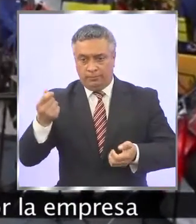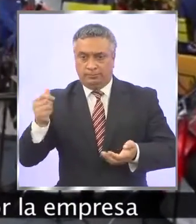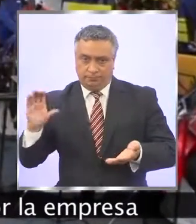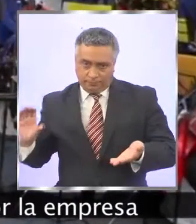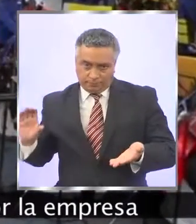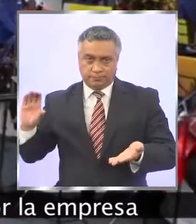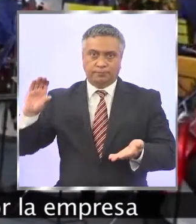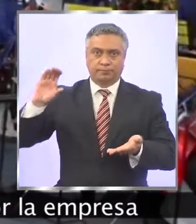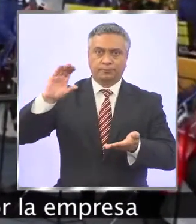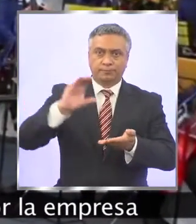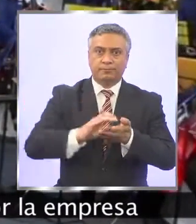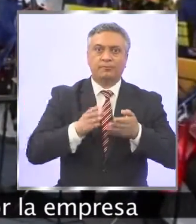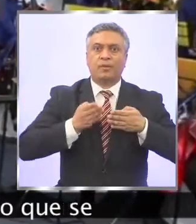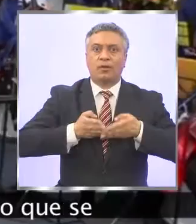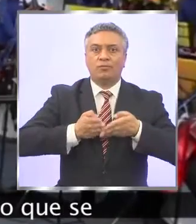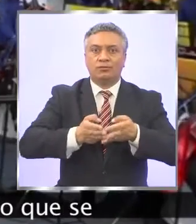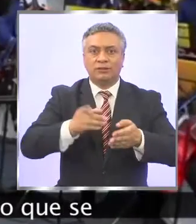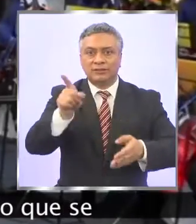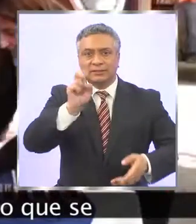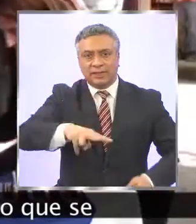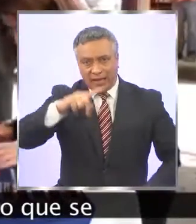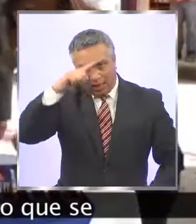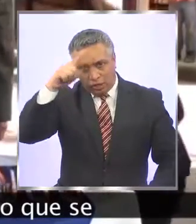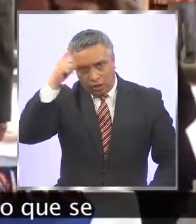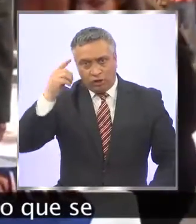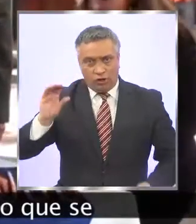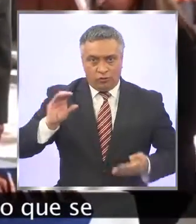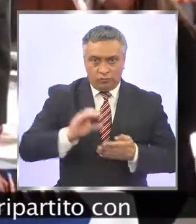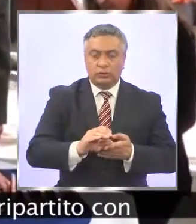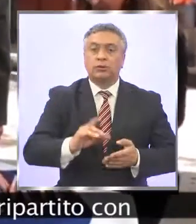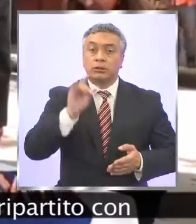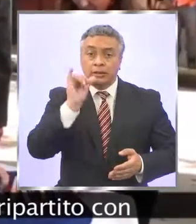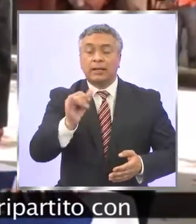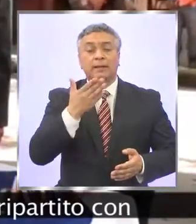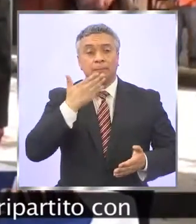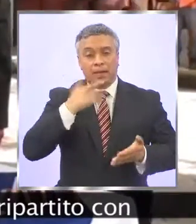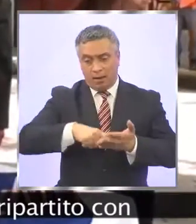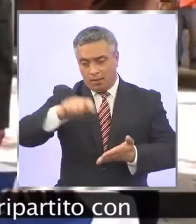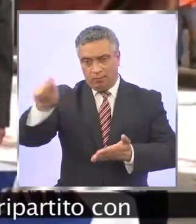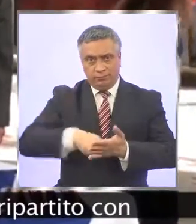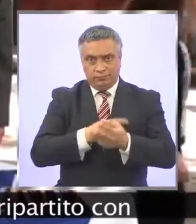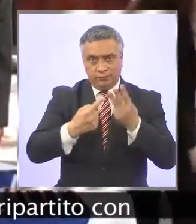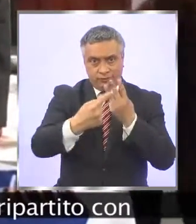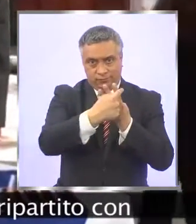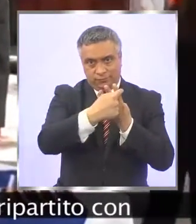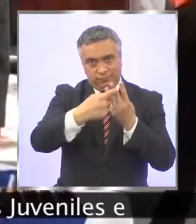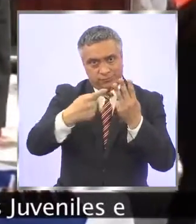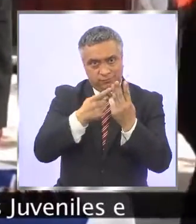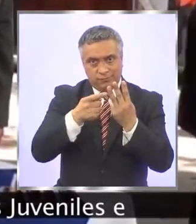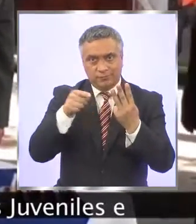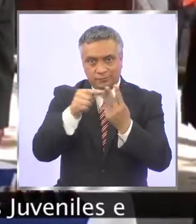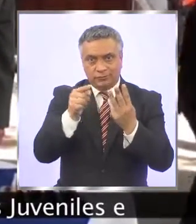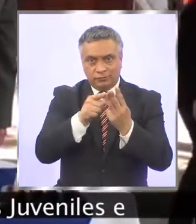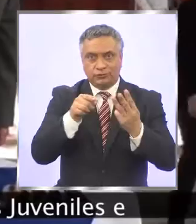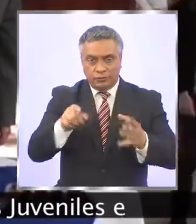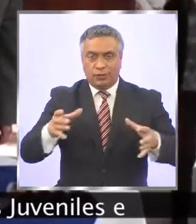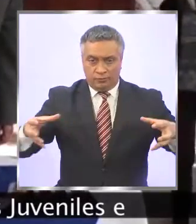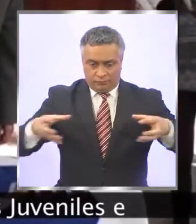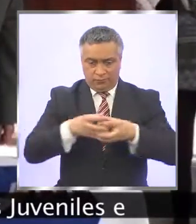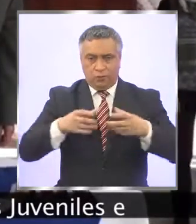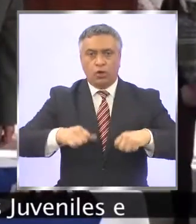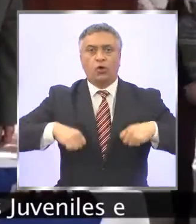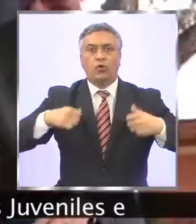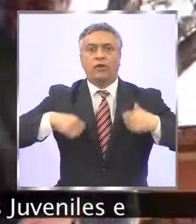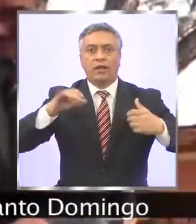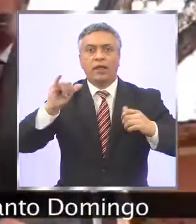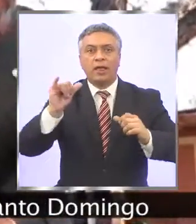gracias a un aporte realizado por la empresa portuaria de San Antonio, a lo que se sumó la firma de un convenio tripartito con la Foggi, Fundación